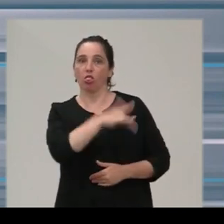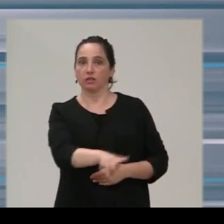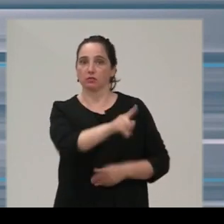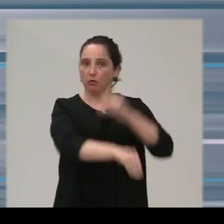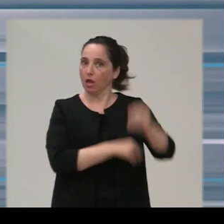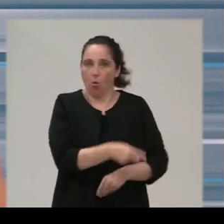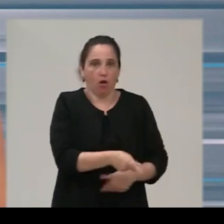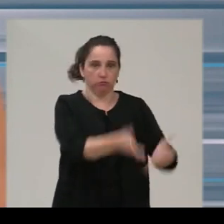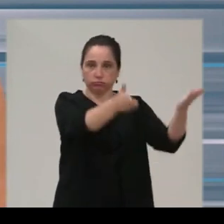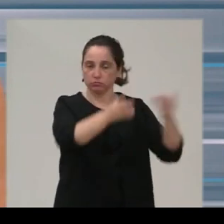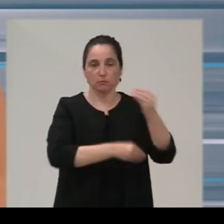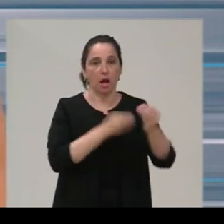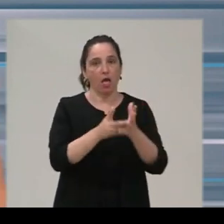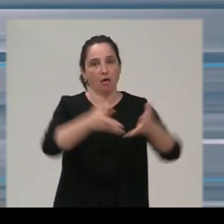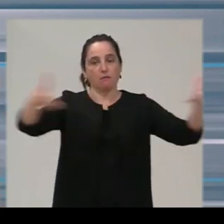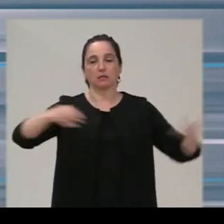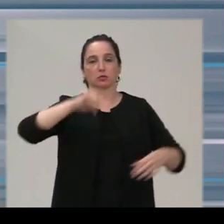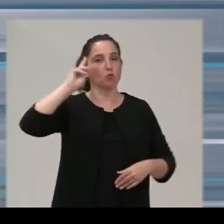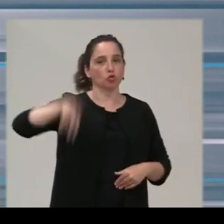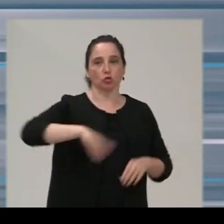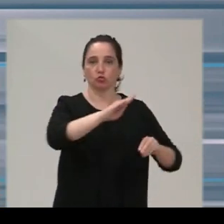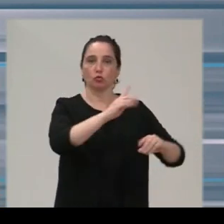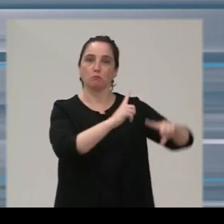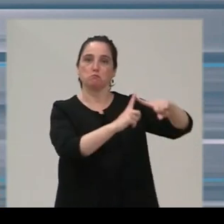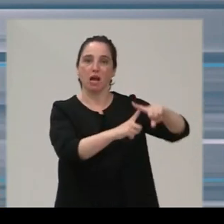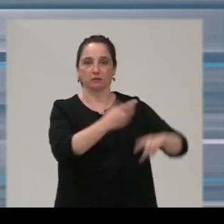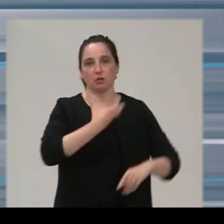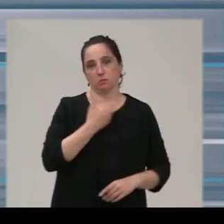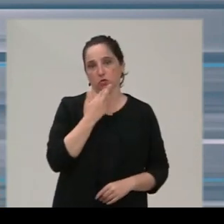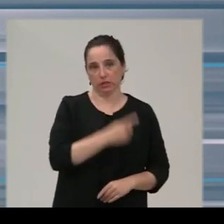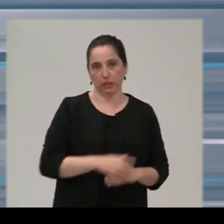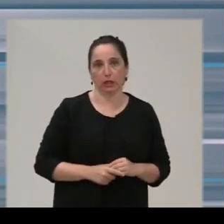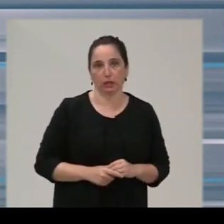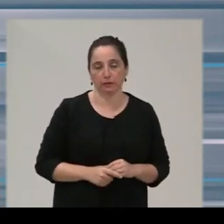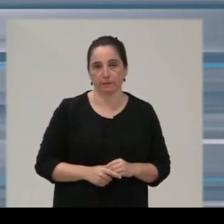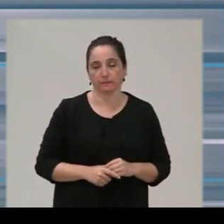que es cuando calculamos que puede estar concluido el expediente de cesión.